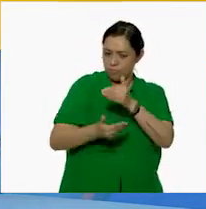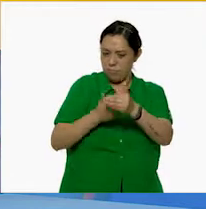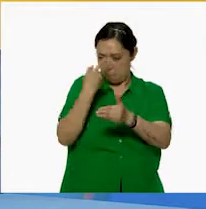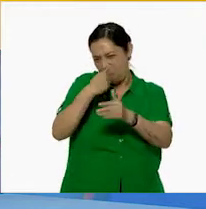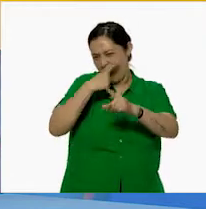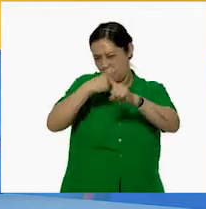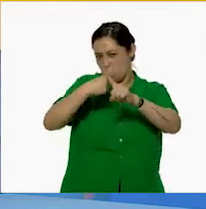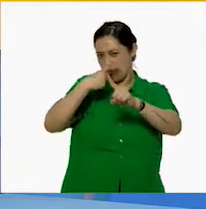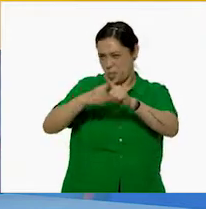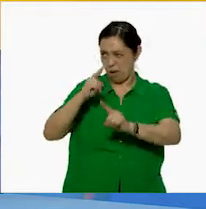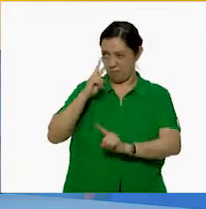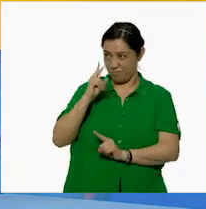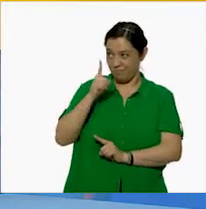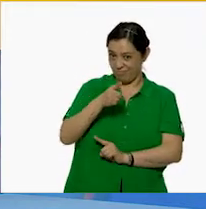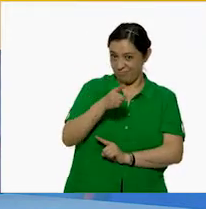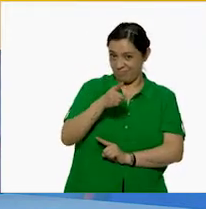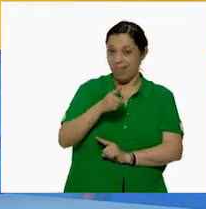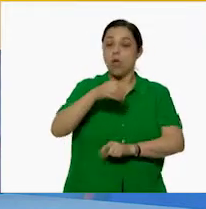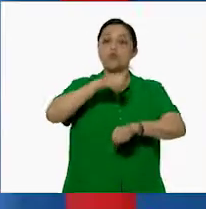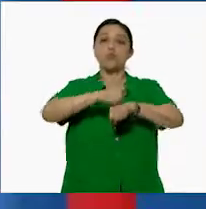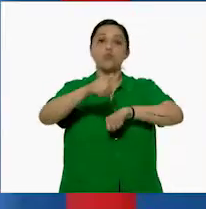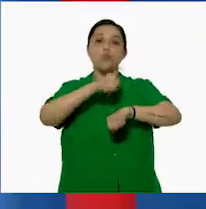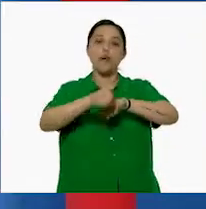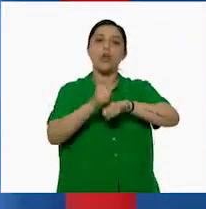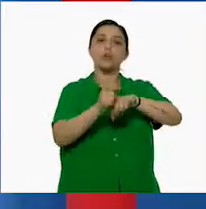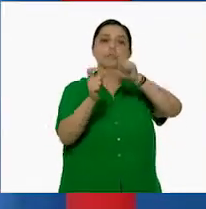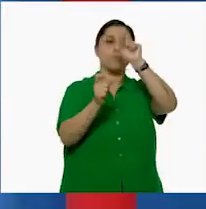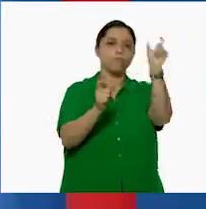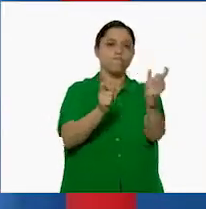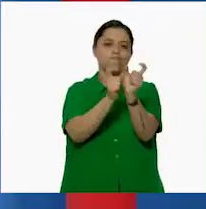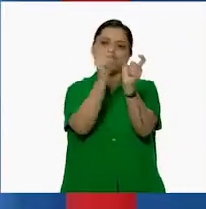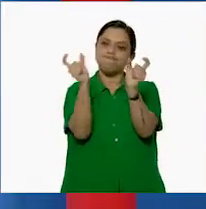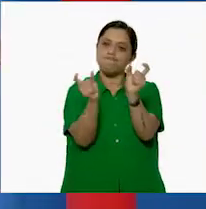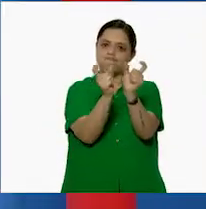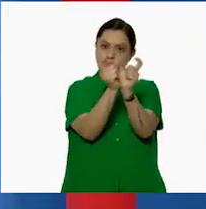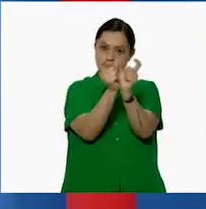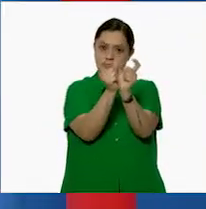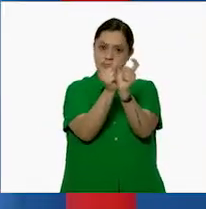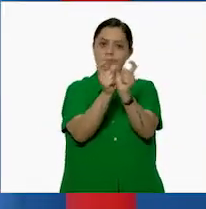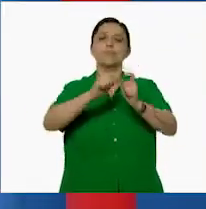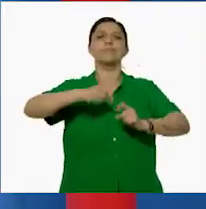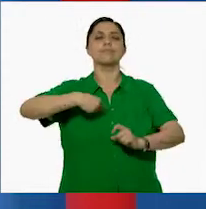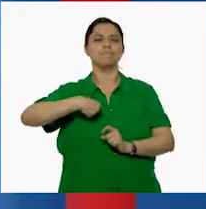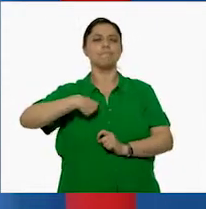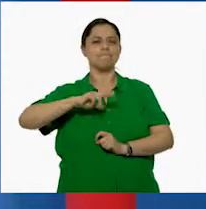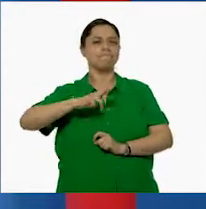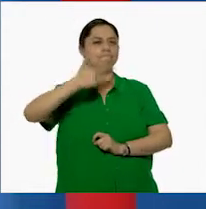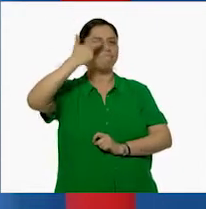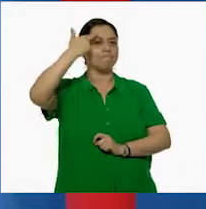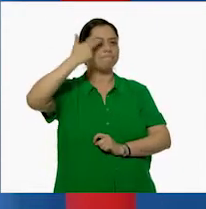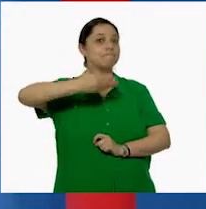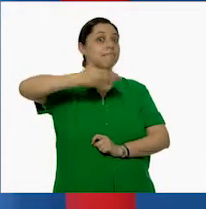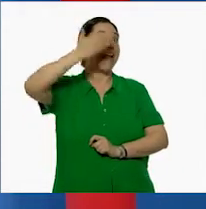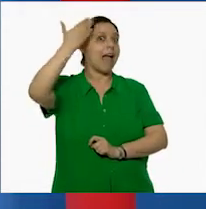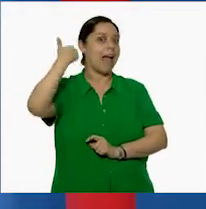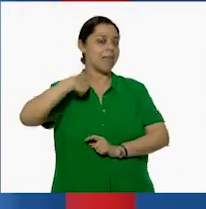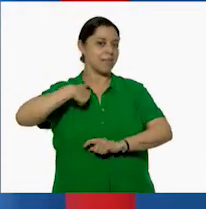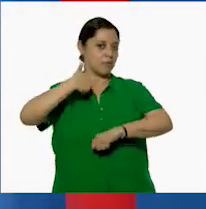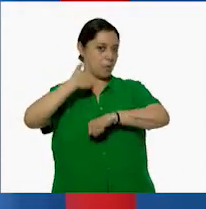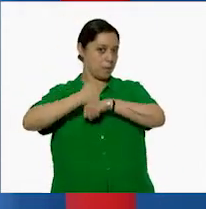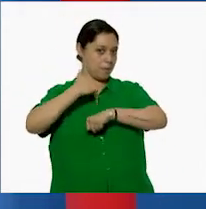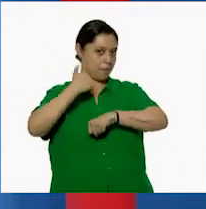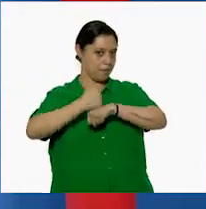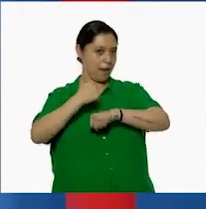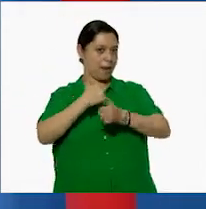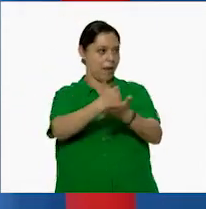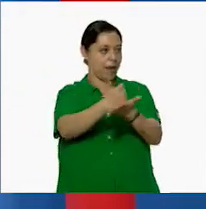las multiplicaciones con números de dos cifras? Maestro, yo como que recuerdo que cuando estaba en la primaria me enseñaron a